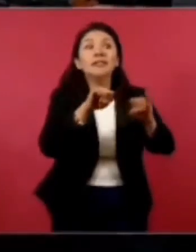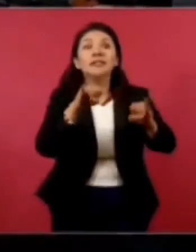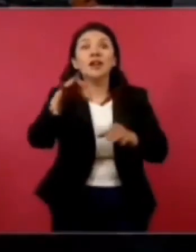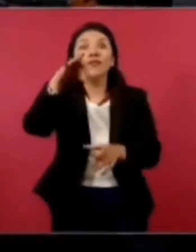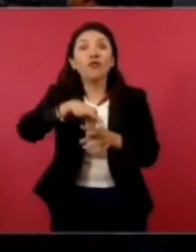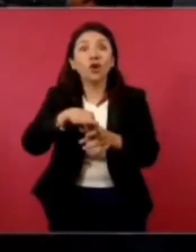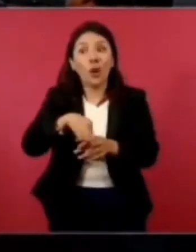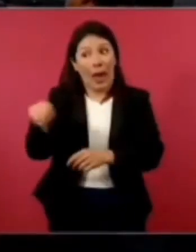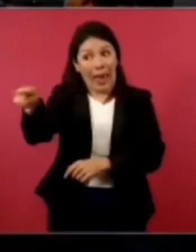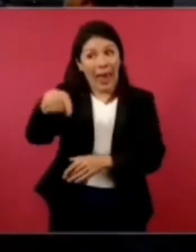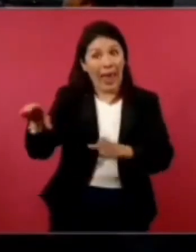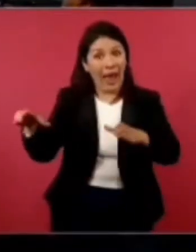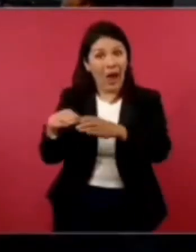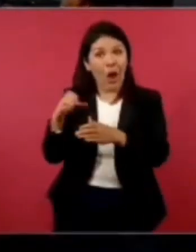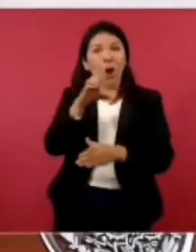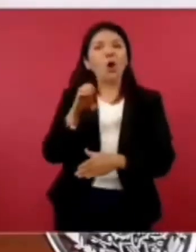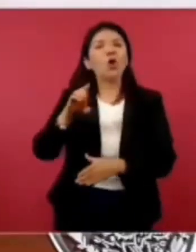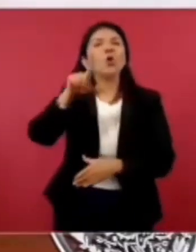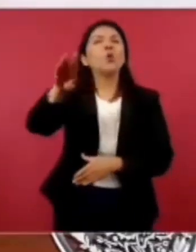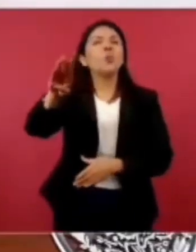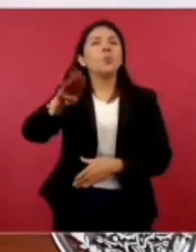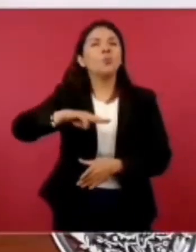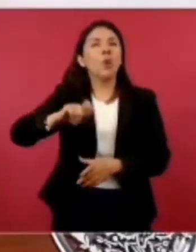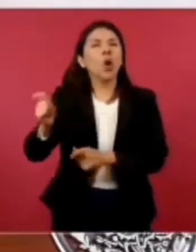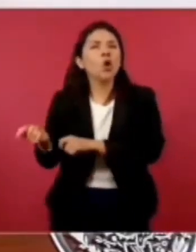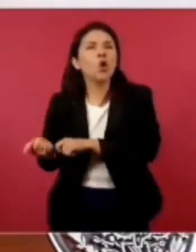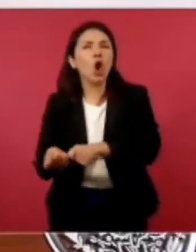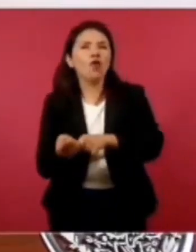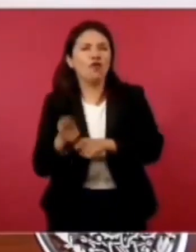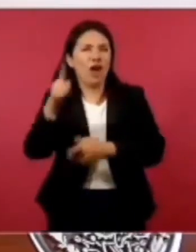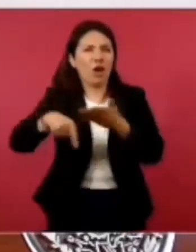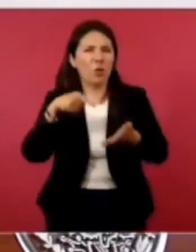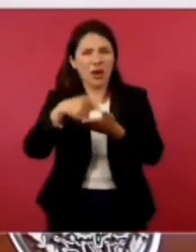campo… Club de golf, Chapultepec.